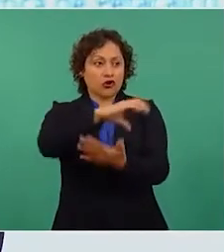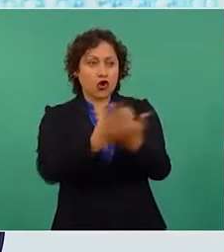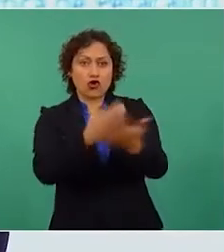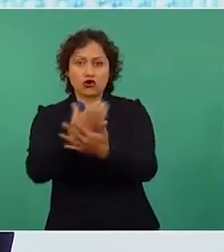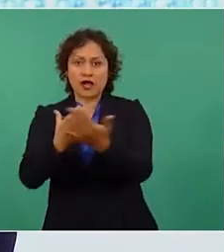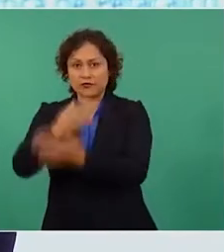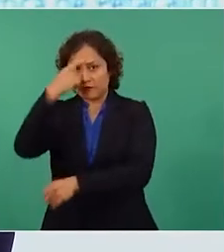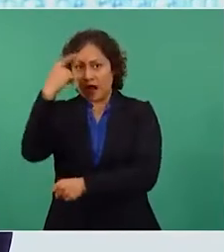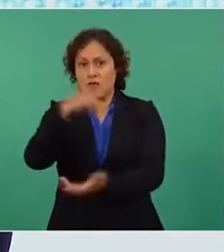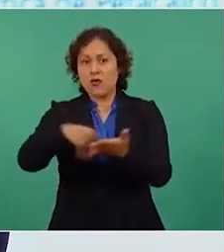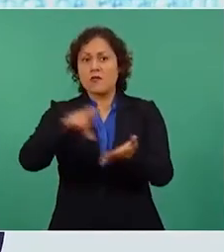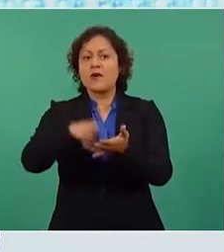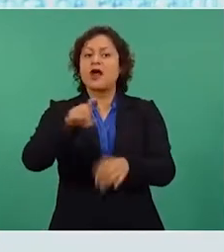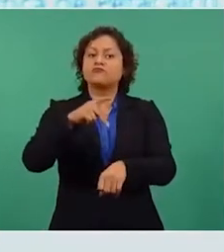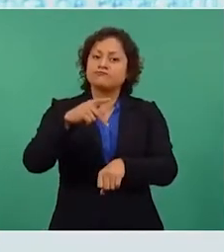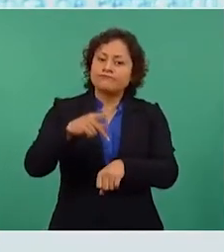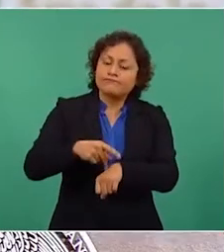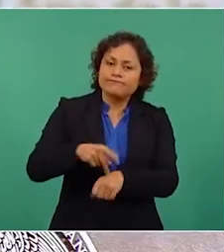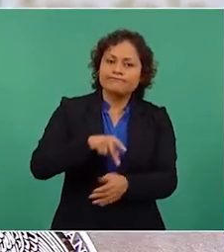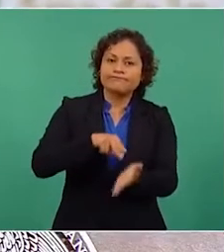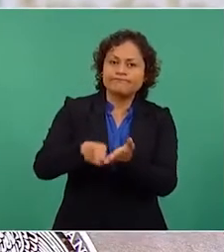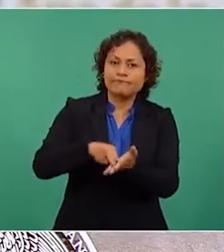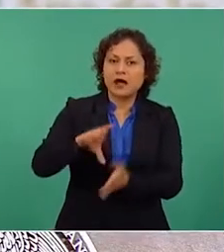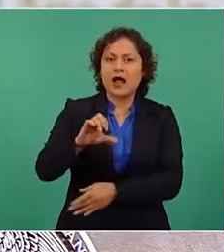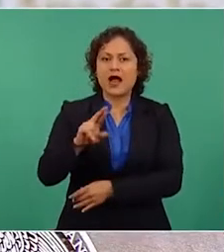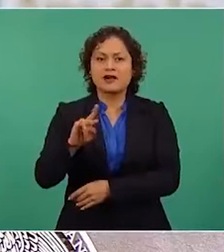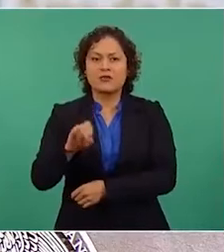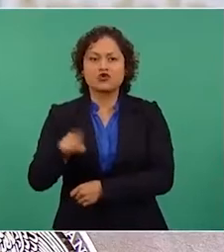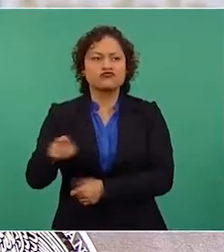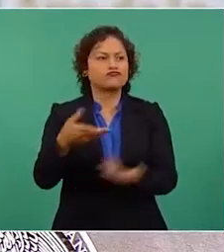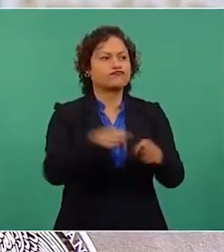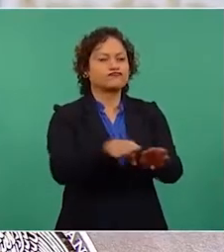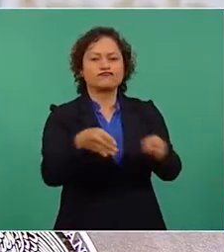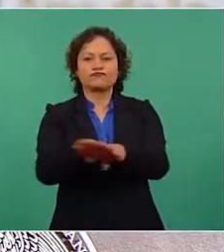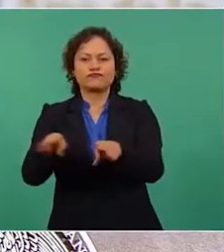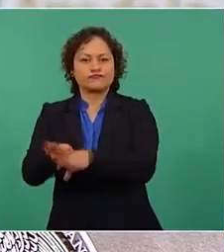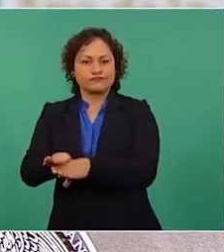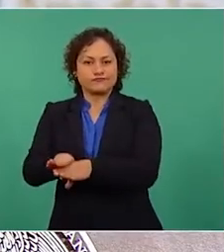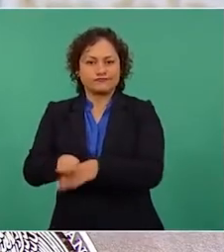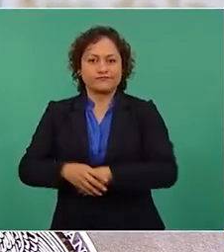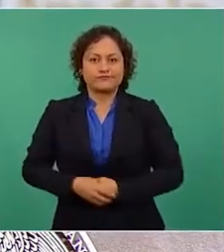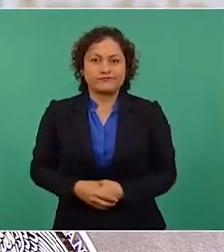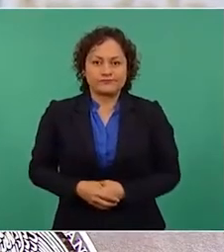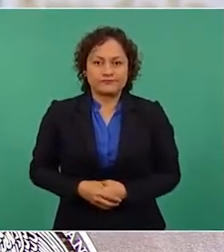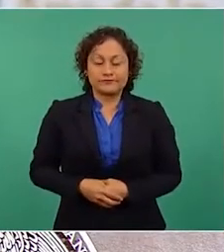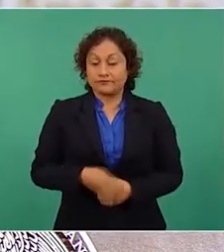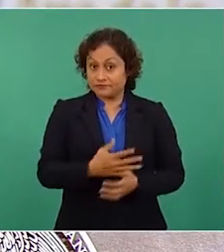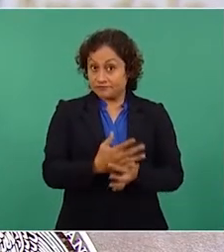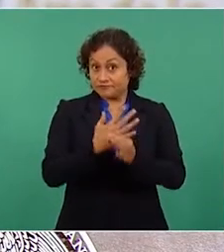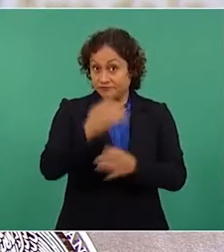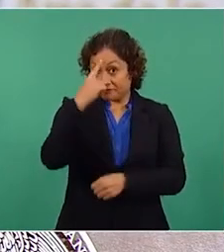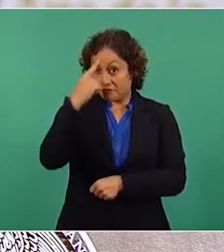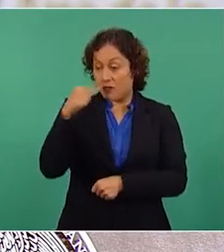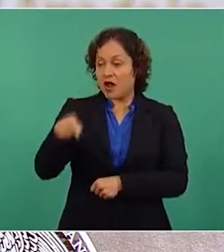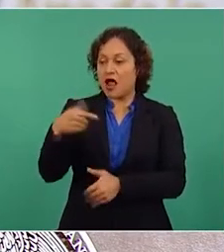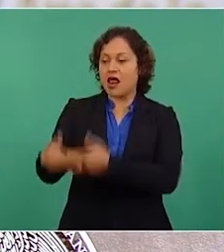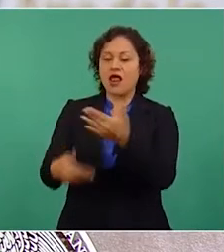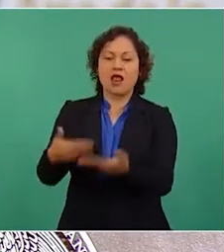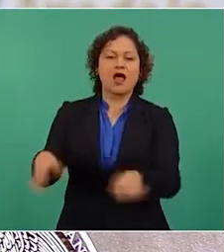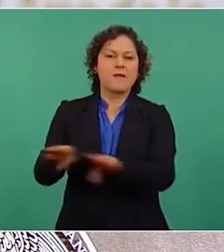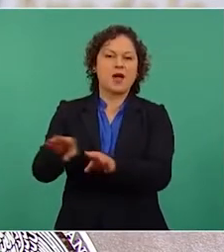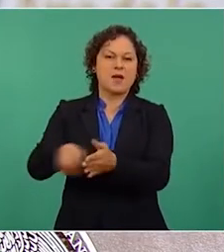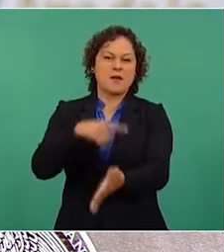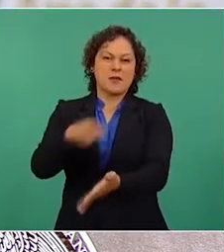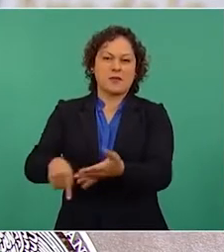carbón, que dice, jugaron un papel importante para que dicha central quedara fuera de operación. Al respecto,